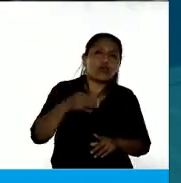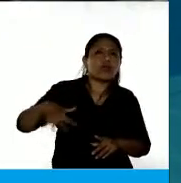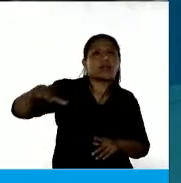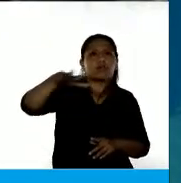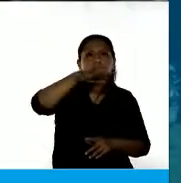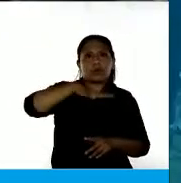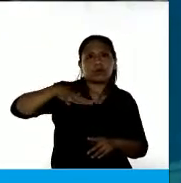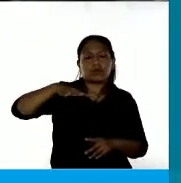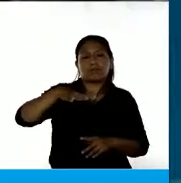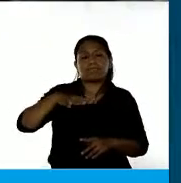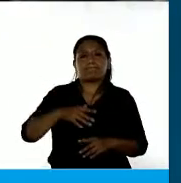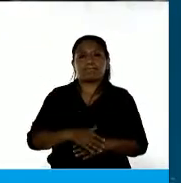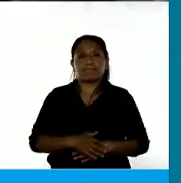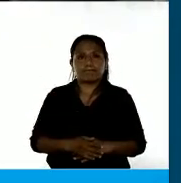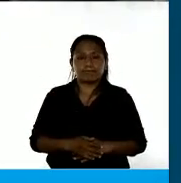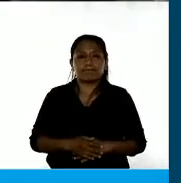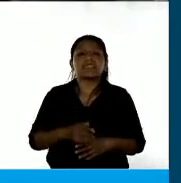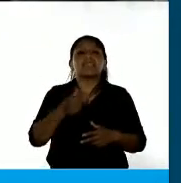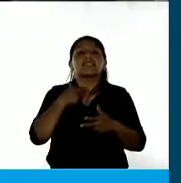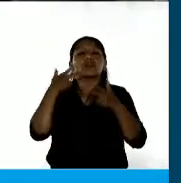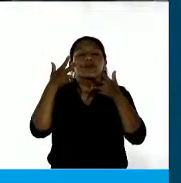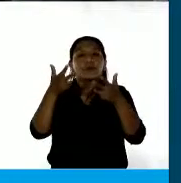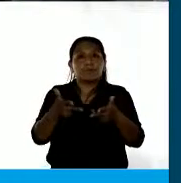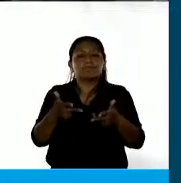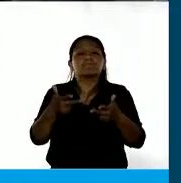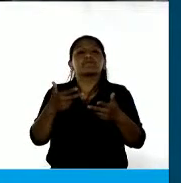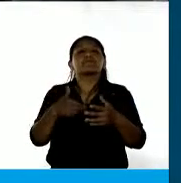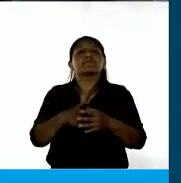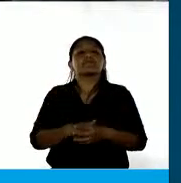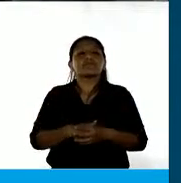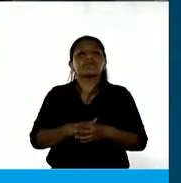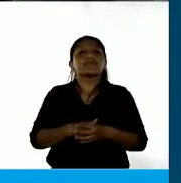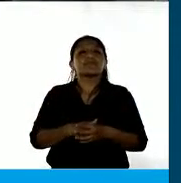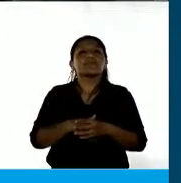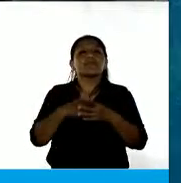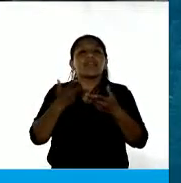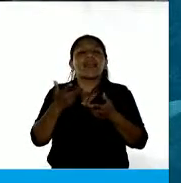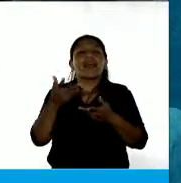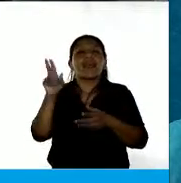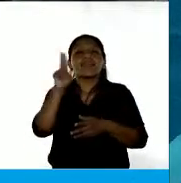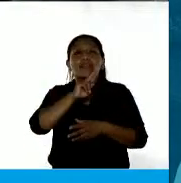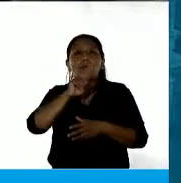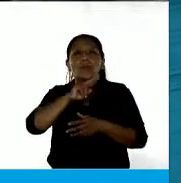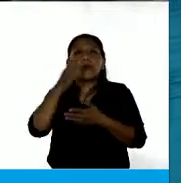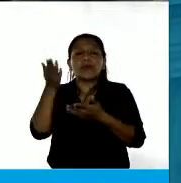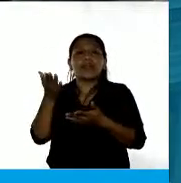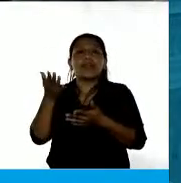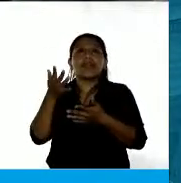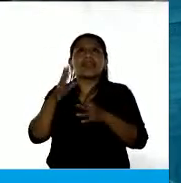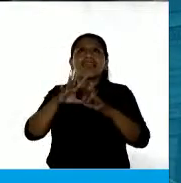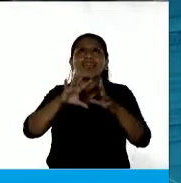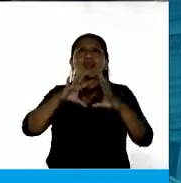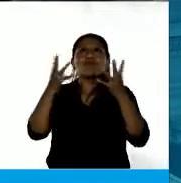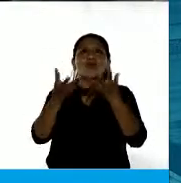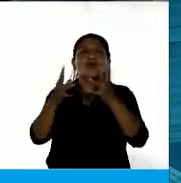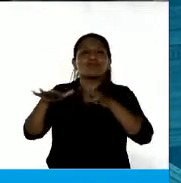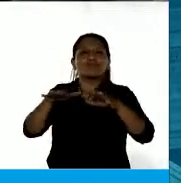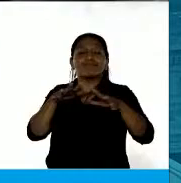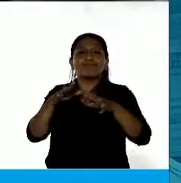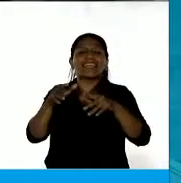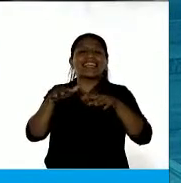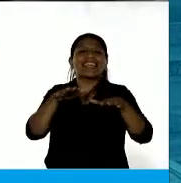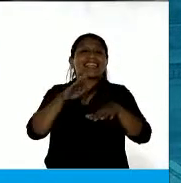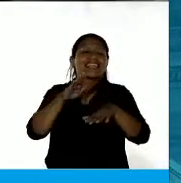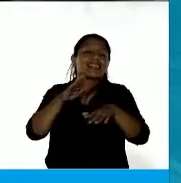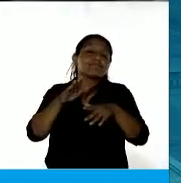Quiero también llevar este homenaje a aquellas mujeres que movieron el mundo durante la pandemia